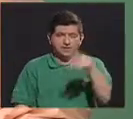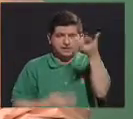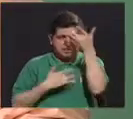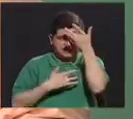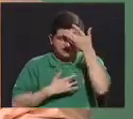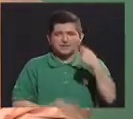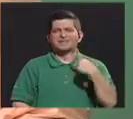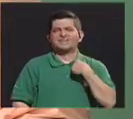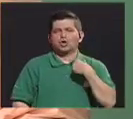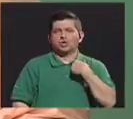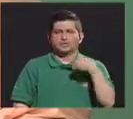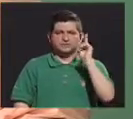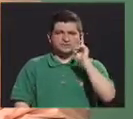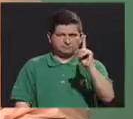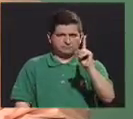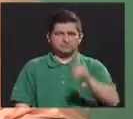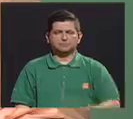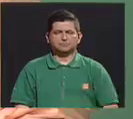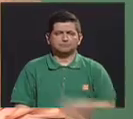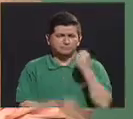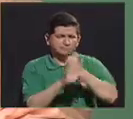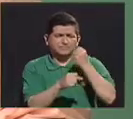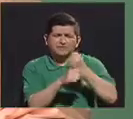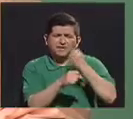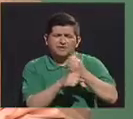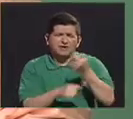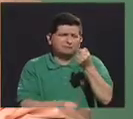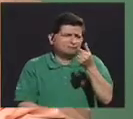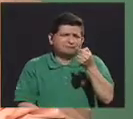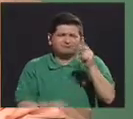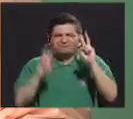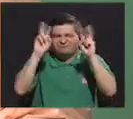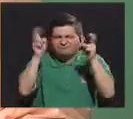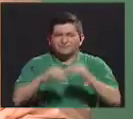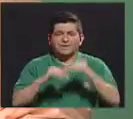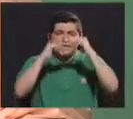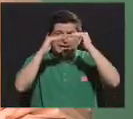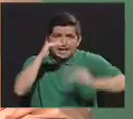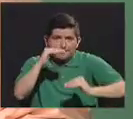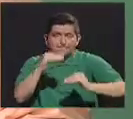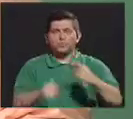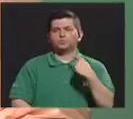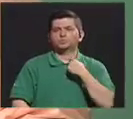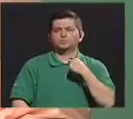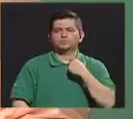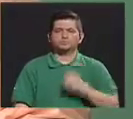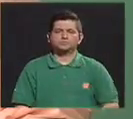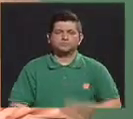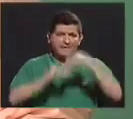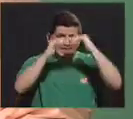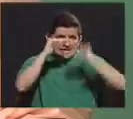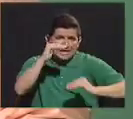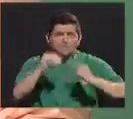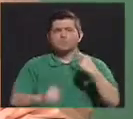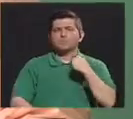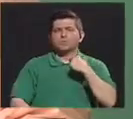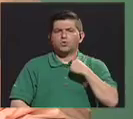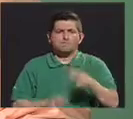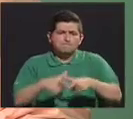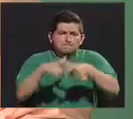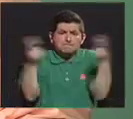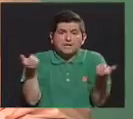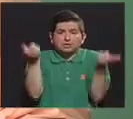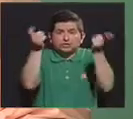Una es cuando la tiroides trabaja poco, se llama hipotiroidismo. El hipotiroidismo en la mayoría de los